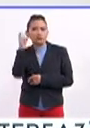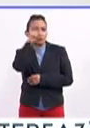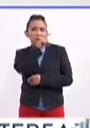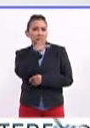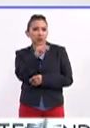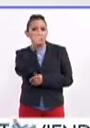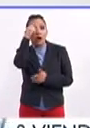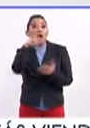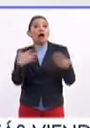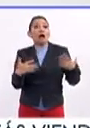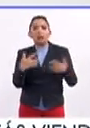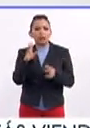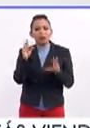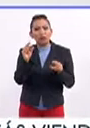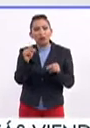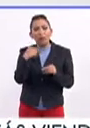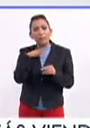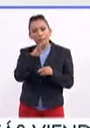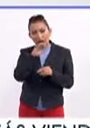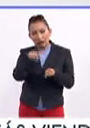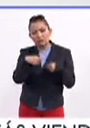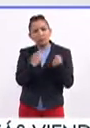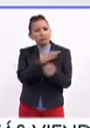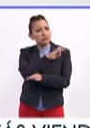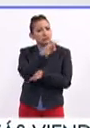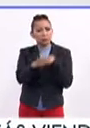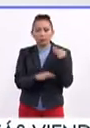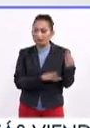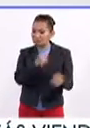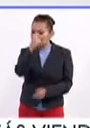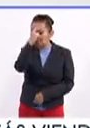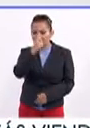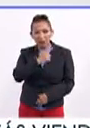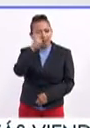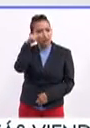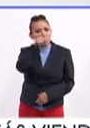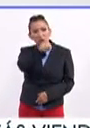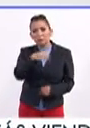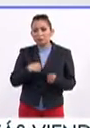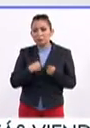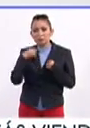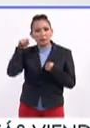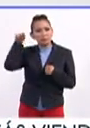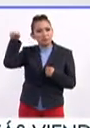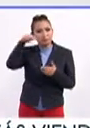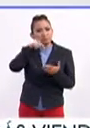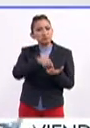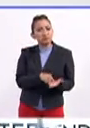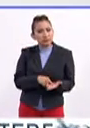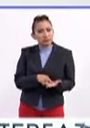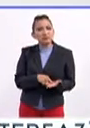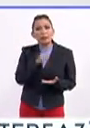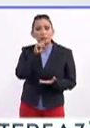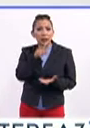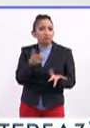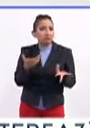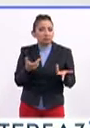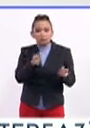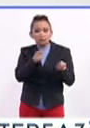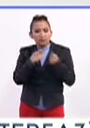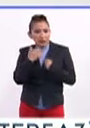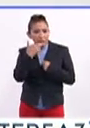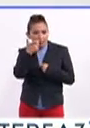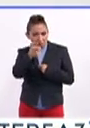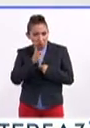difícil como creemos, incluso, por ejemplo, la beca te brinda todas las facilidades para que puedas vivir allá. incluso, este, pues, te dan una